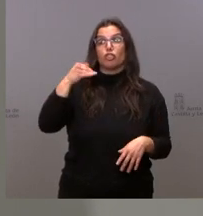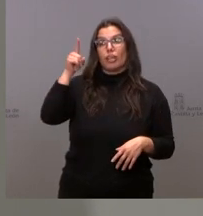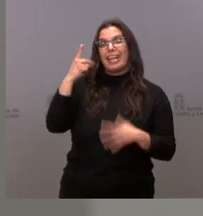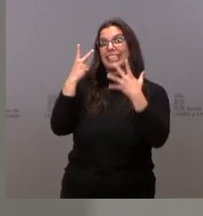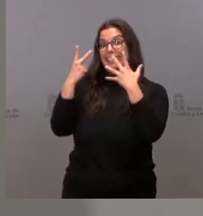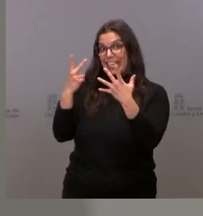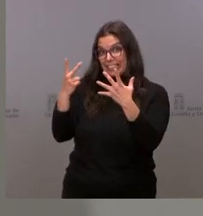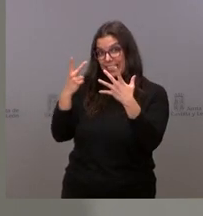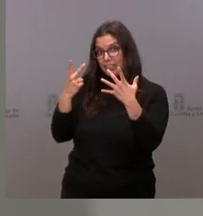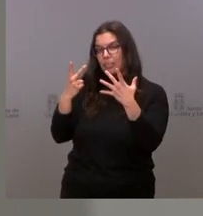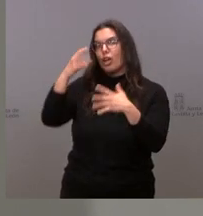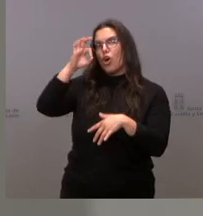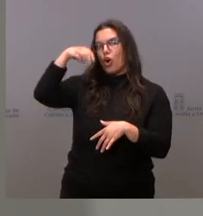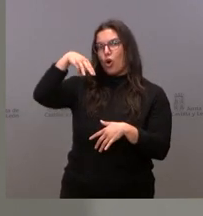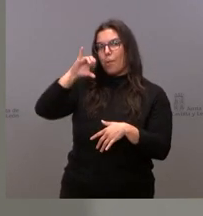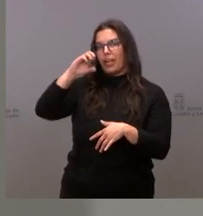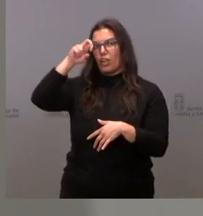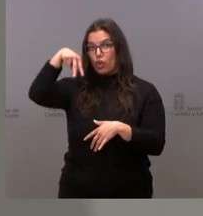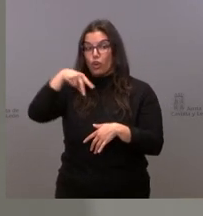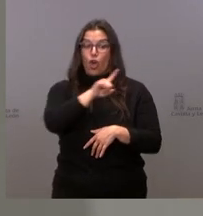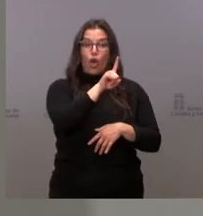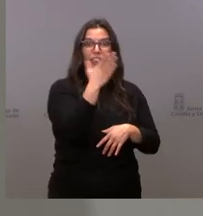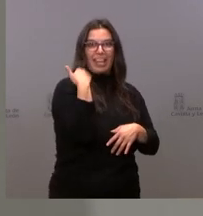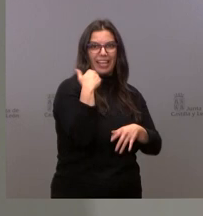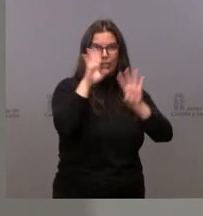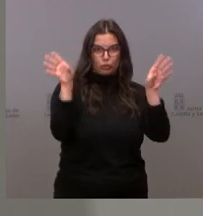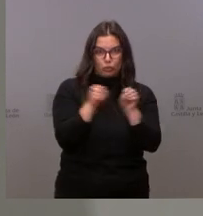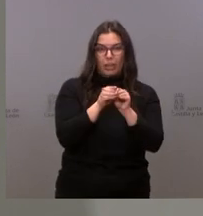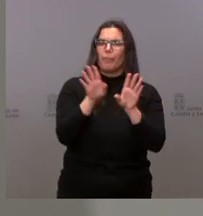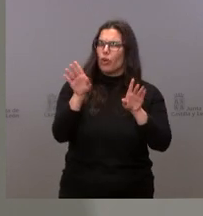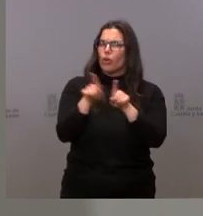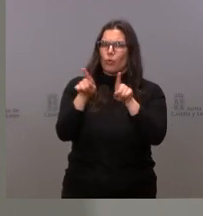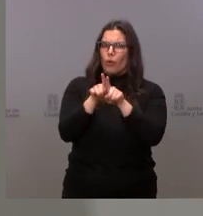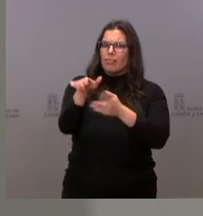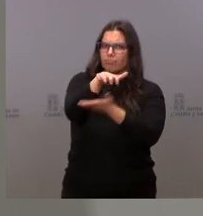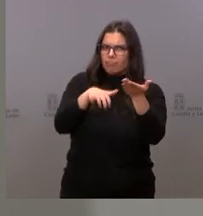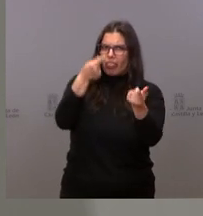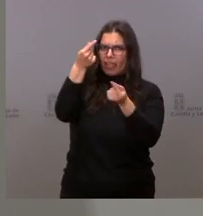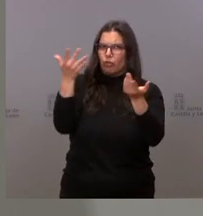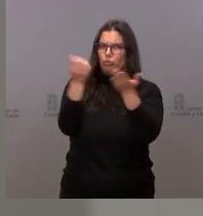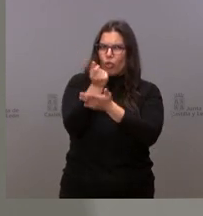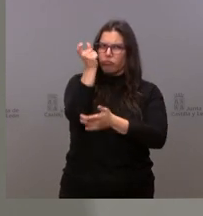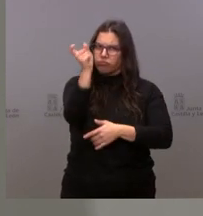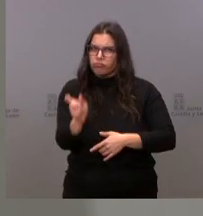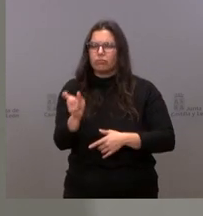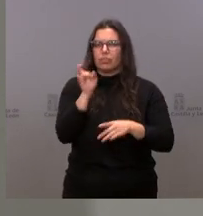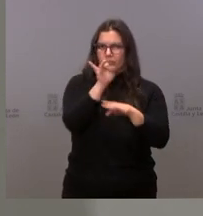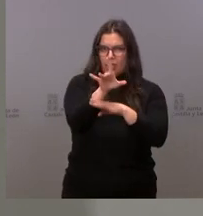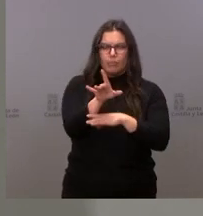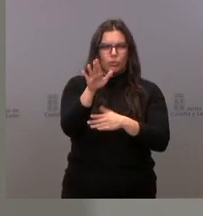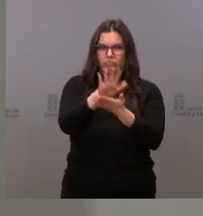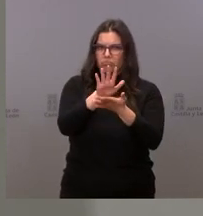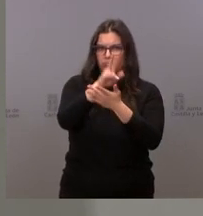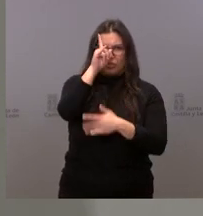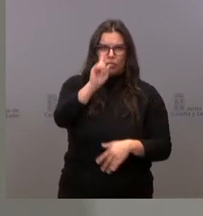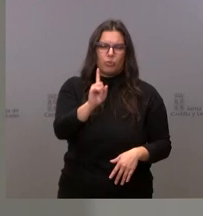más los que se anunciaron ayer. Pero les daremos una nota detallada con el número que tengamos hoy. No se preocupen